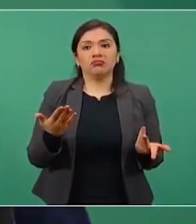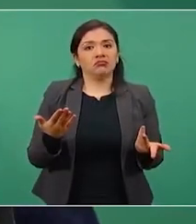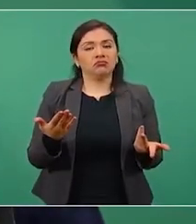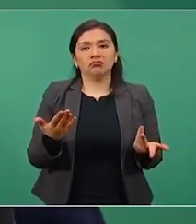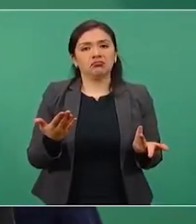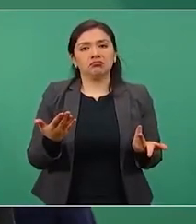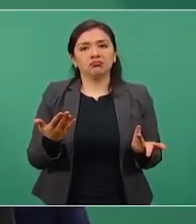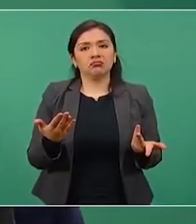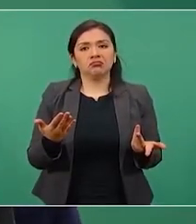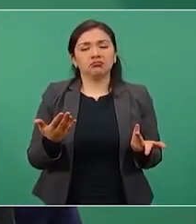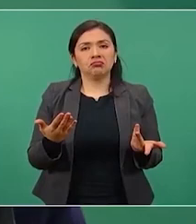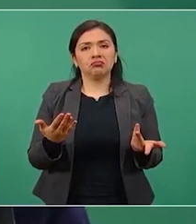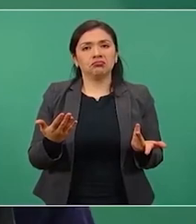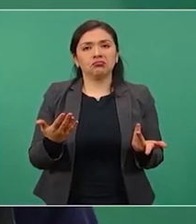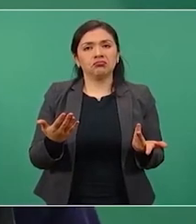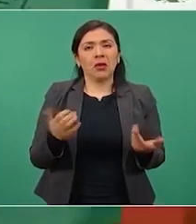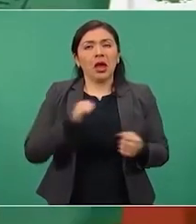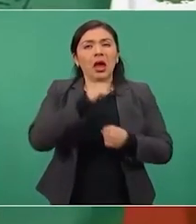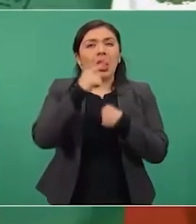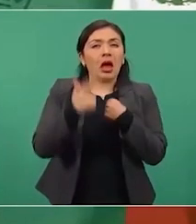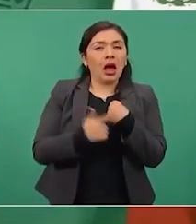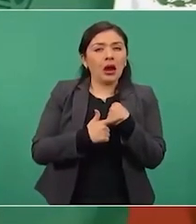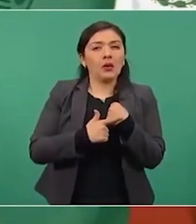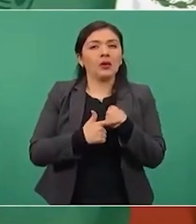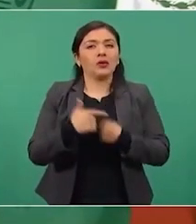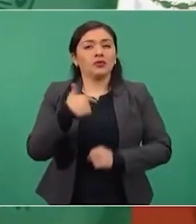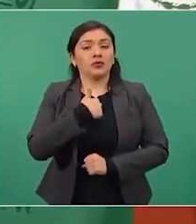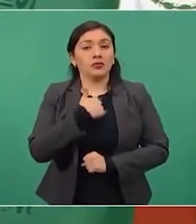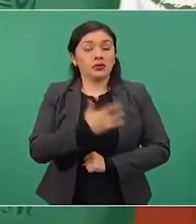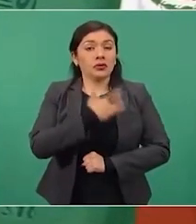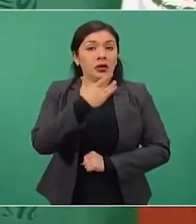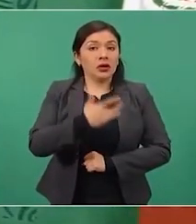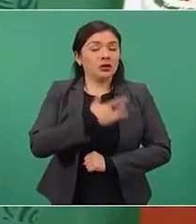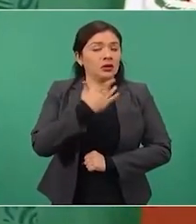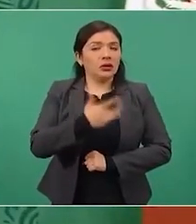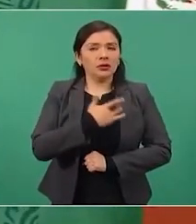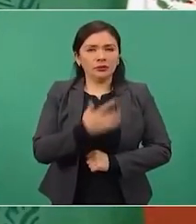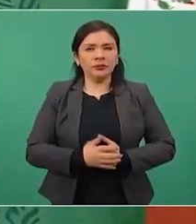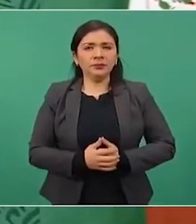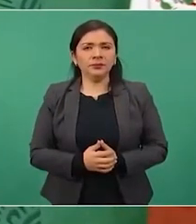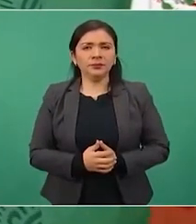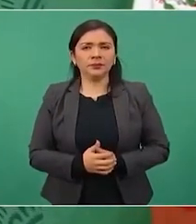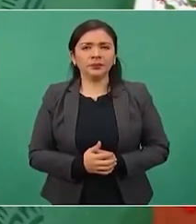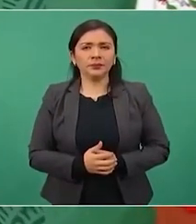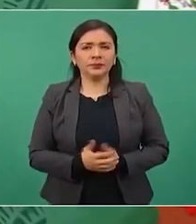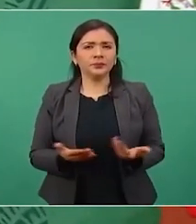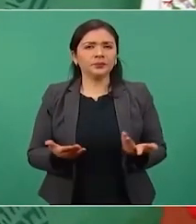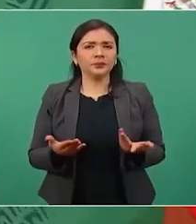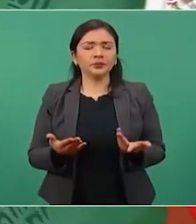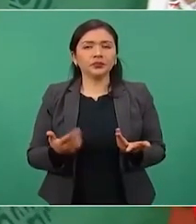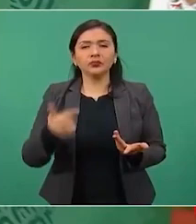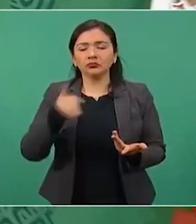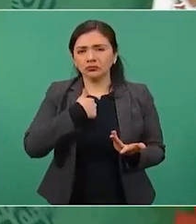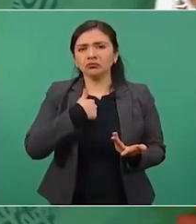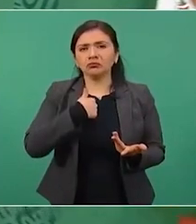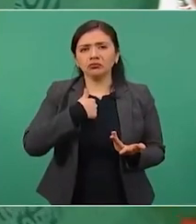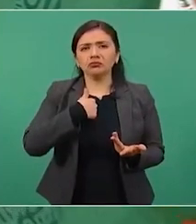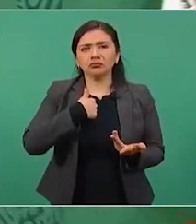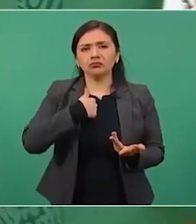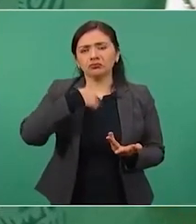muy de acuerdo,